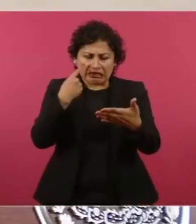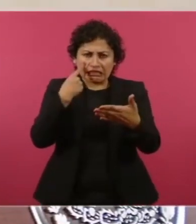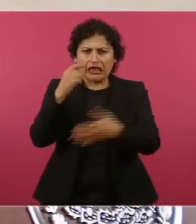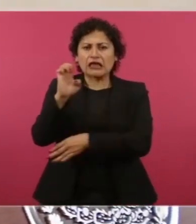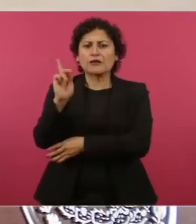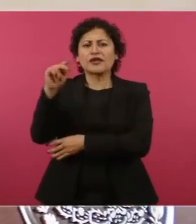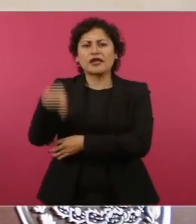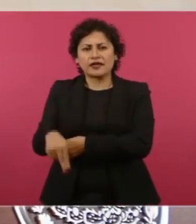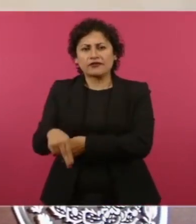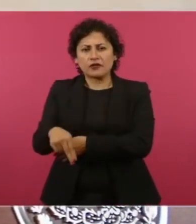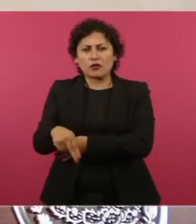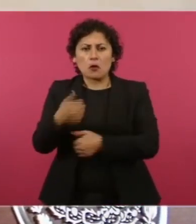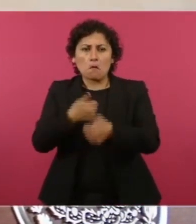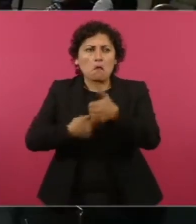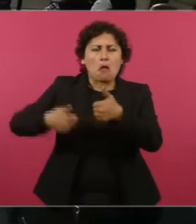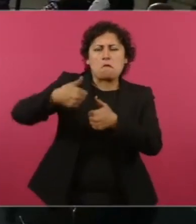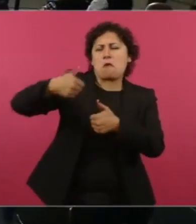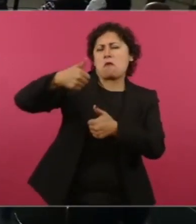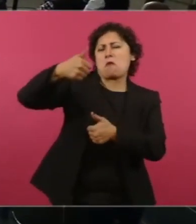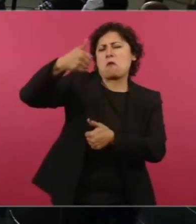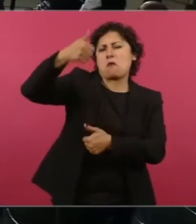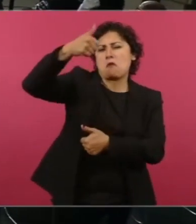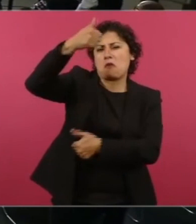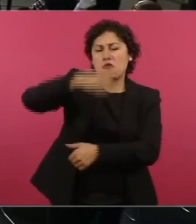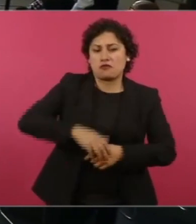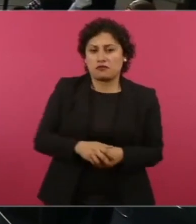¿Tienes algo ahí? Bueno,